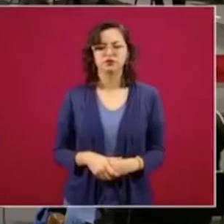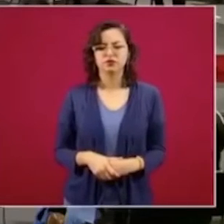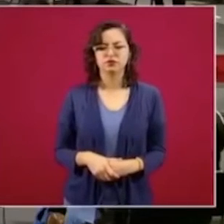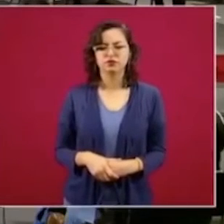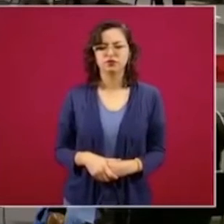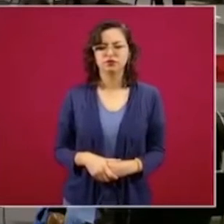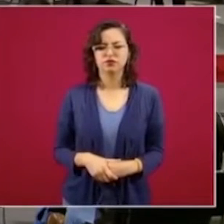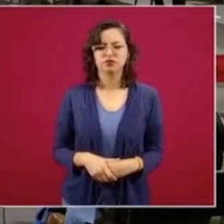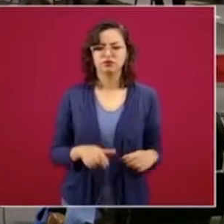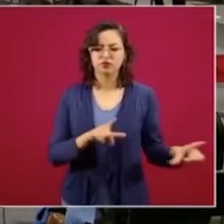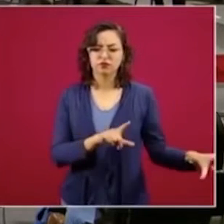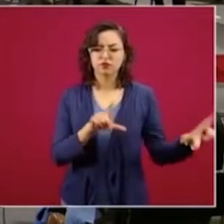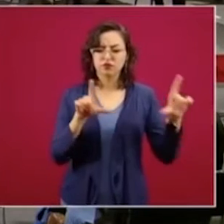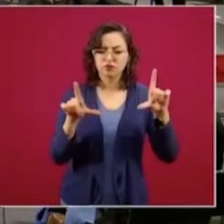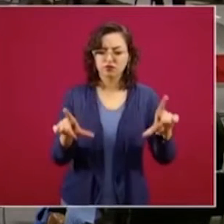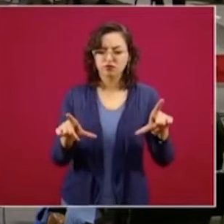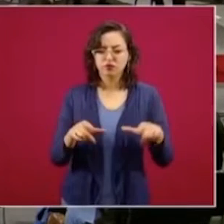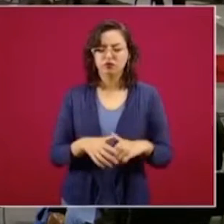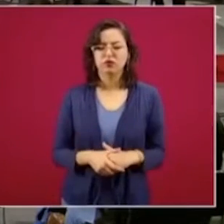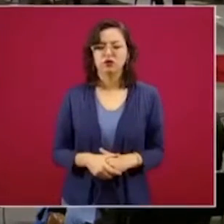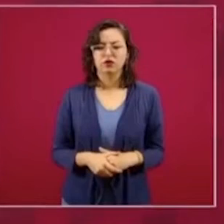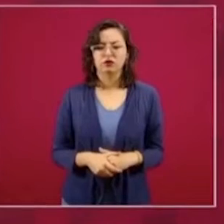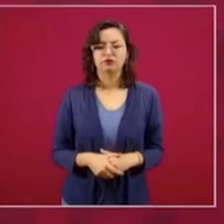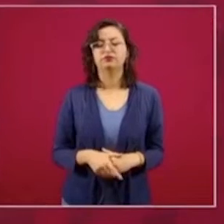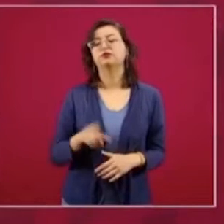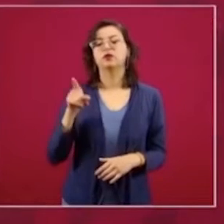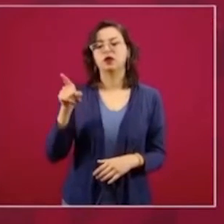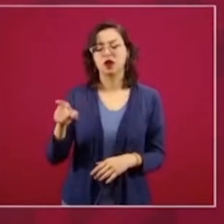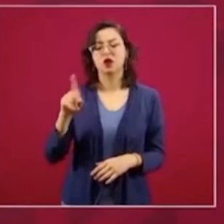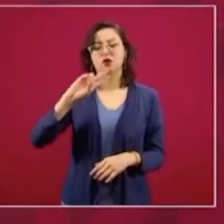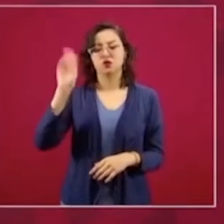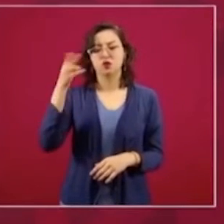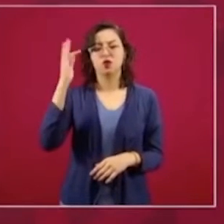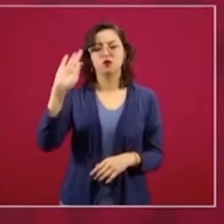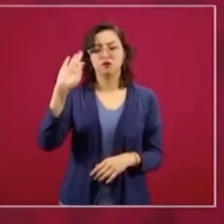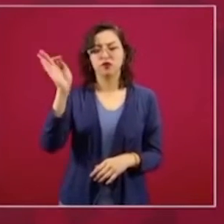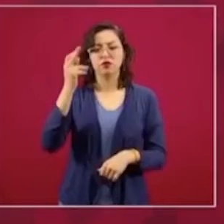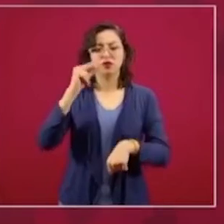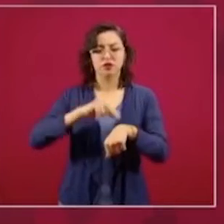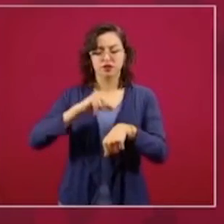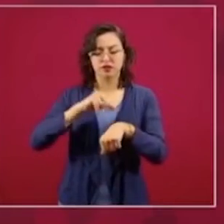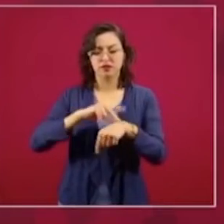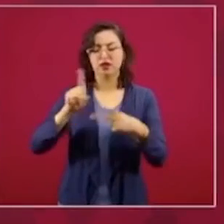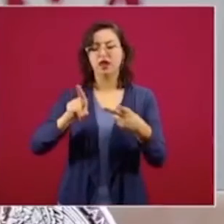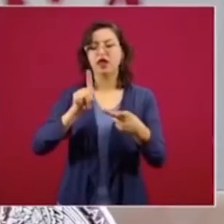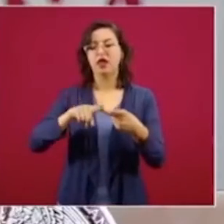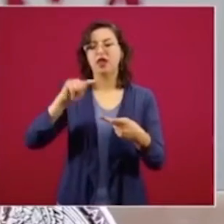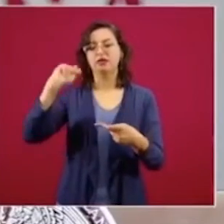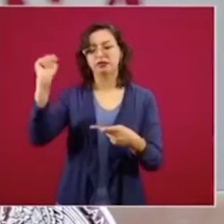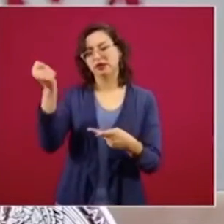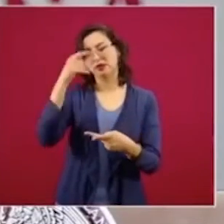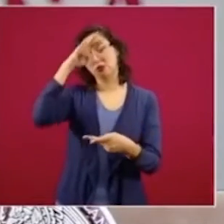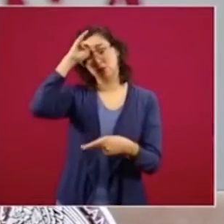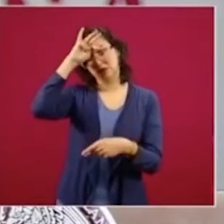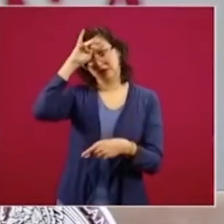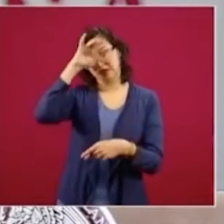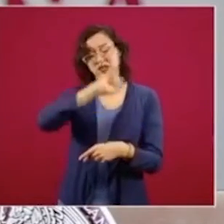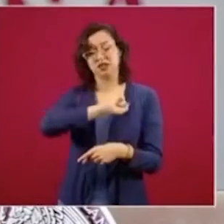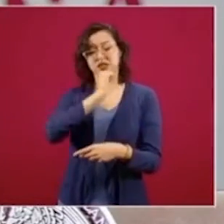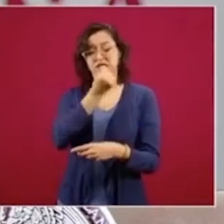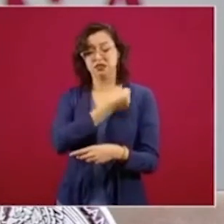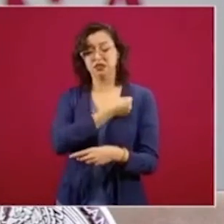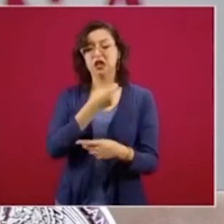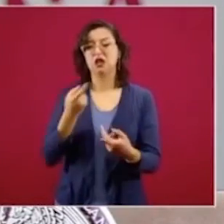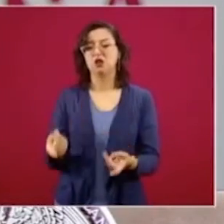Hemos diseñado un modelo junto con la Facultad de Medicina, junto con el TEC Salud, junto con Bancomer y nosotros en la fundación,